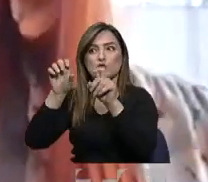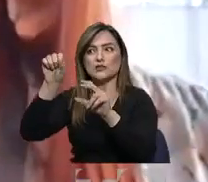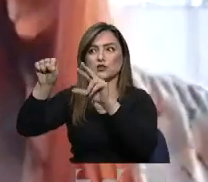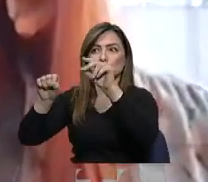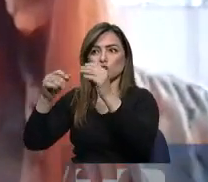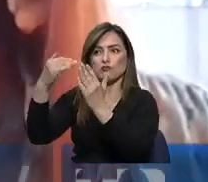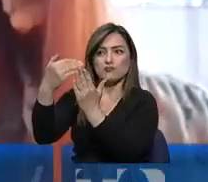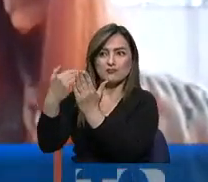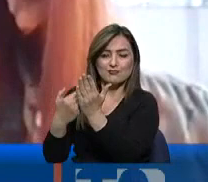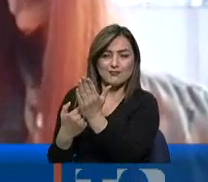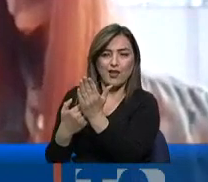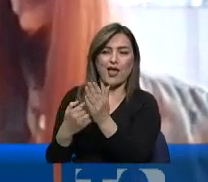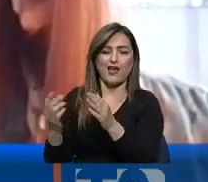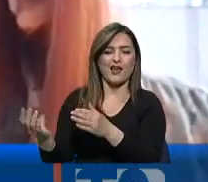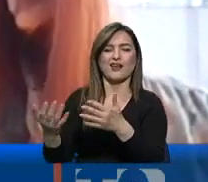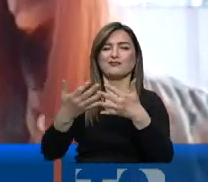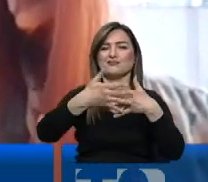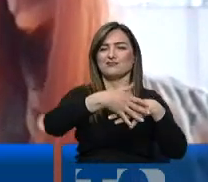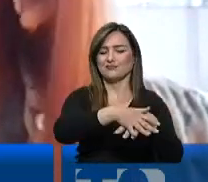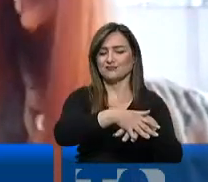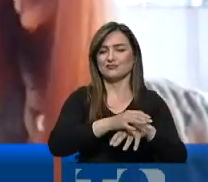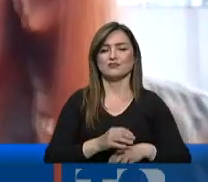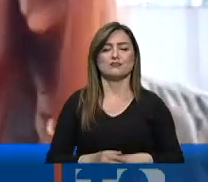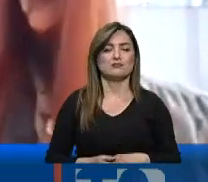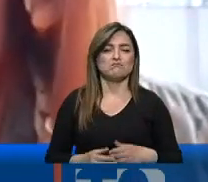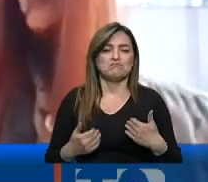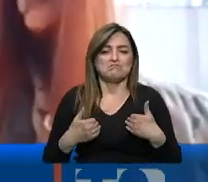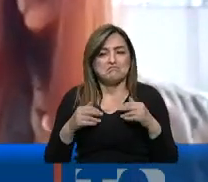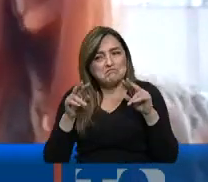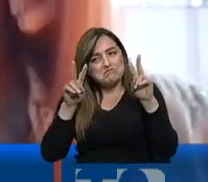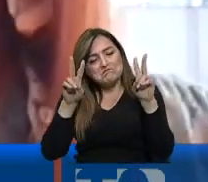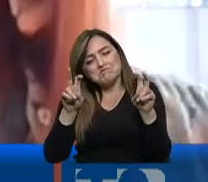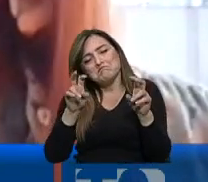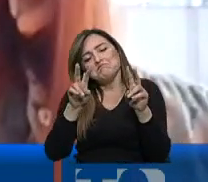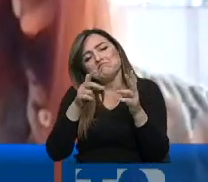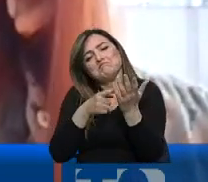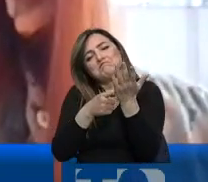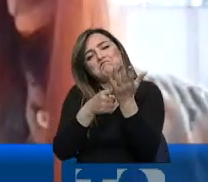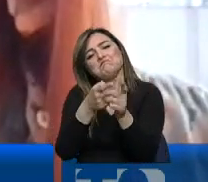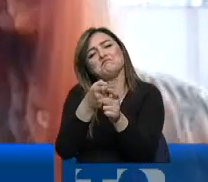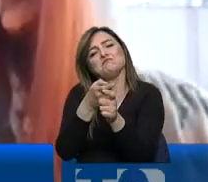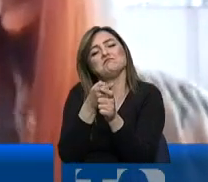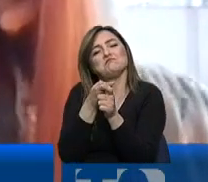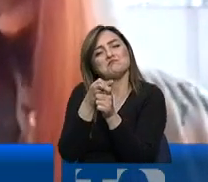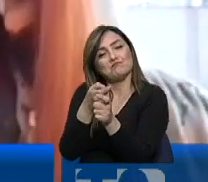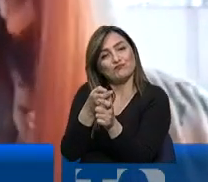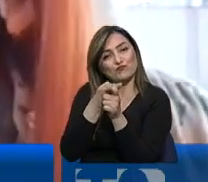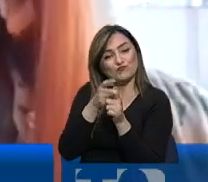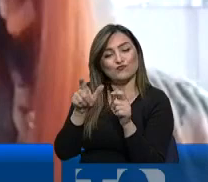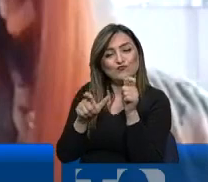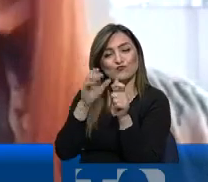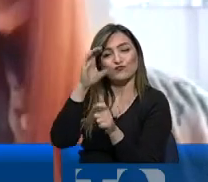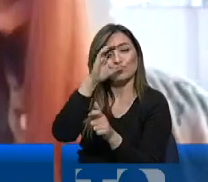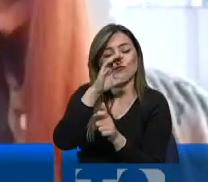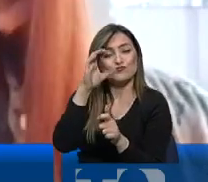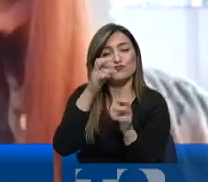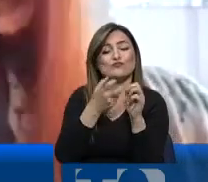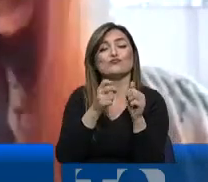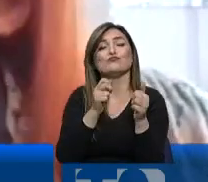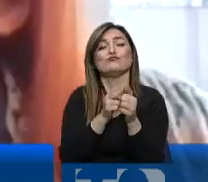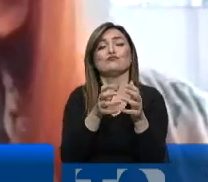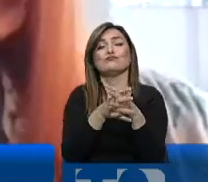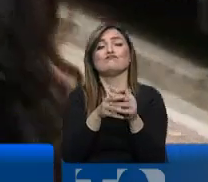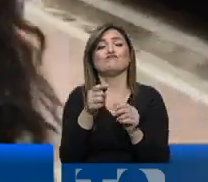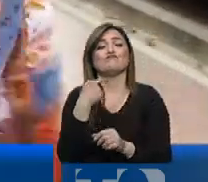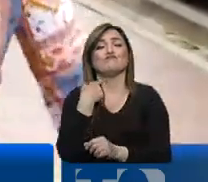para mí esto es un tema que debe ser tratado de manera urgente, porque las personas están buscando solucionar sus